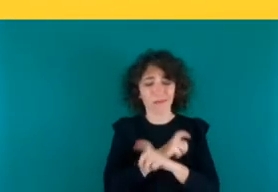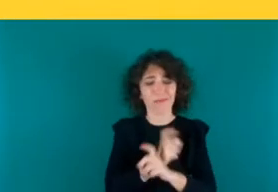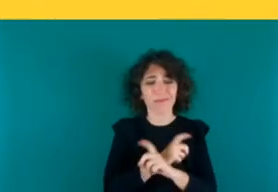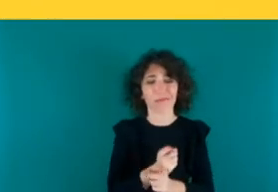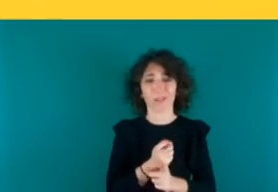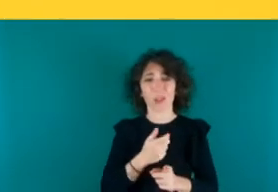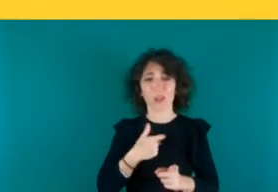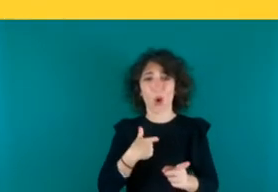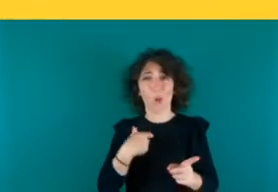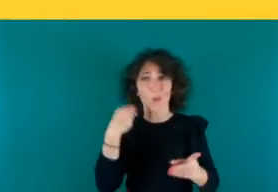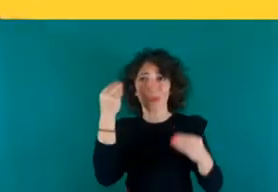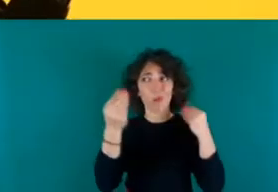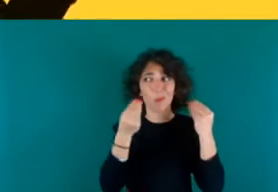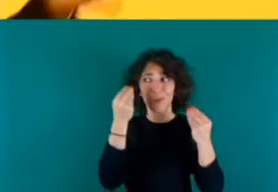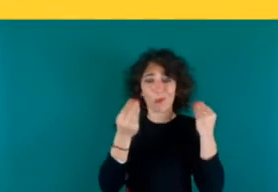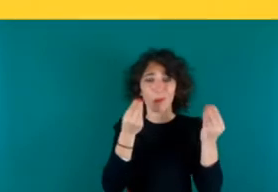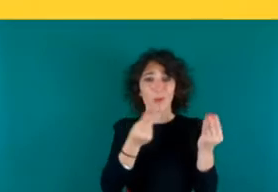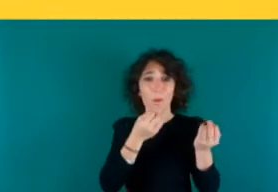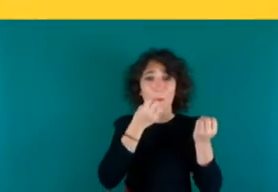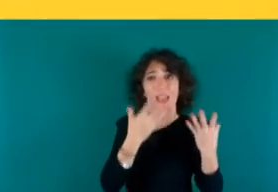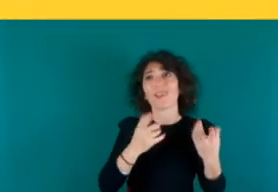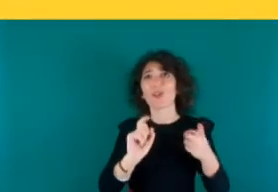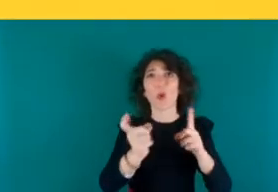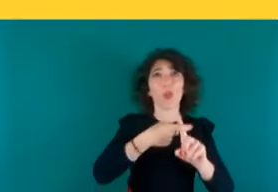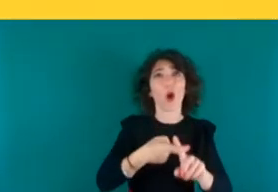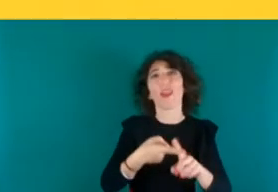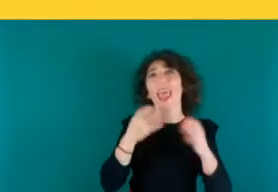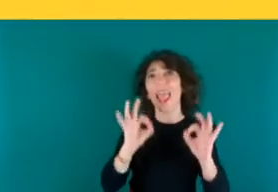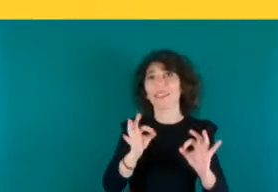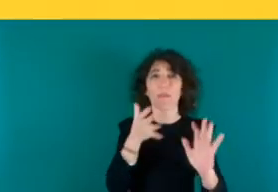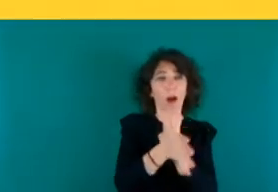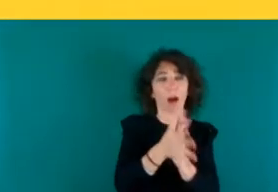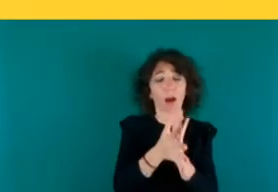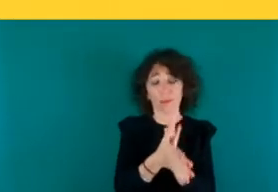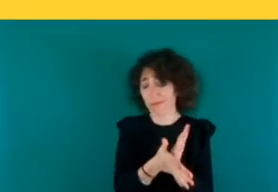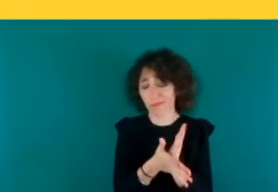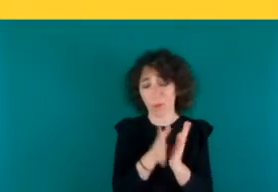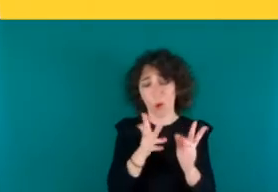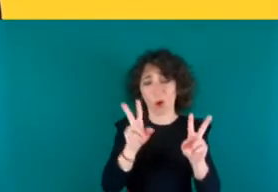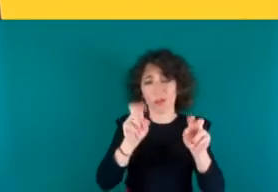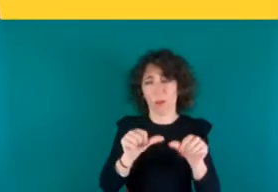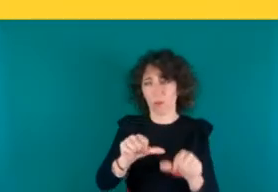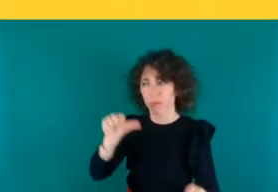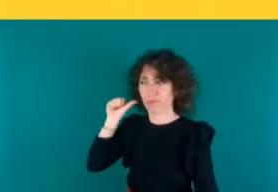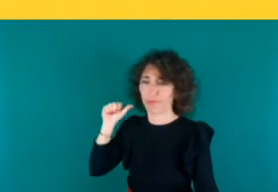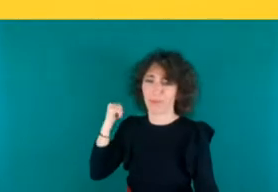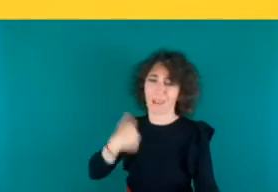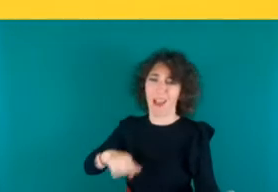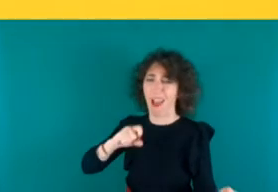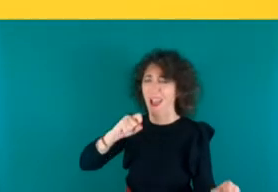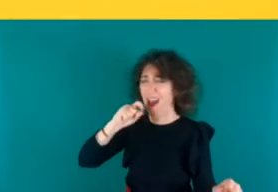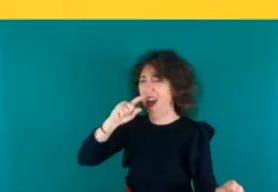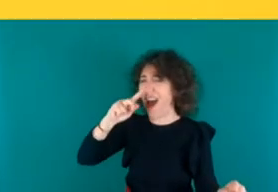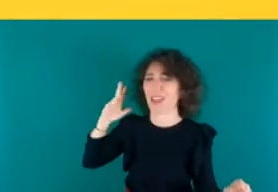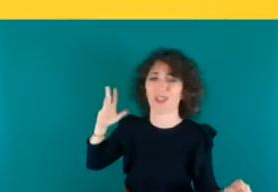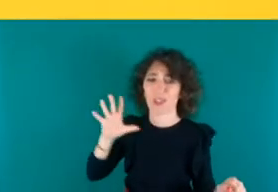considero que sea prudente que yo diga la solución es esta, ¿no? Porque esto es un tema que lleva pasando durante muchos años y yo no voy a venir